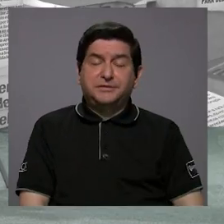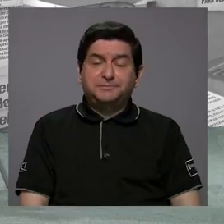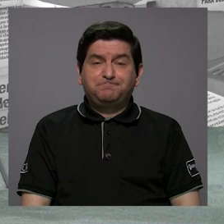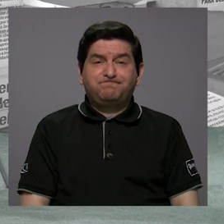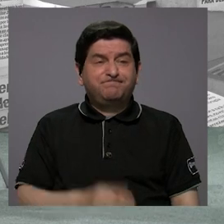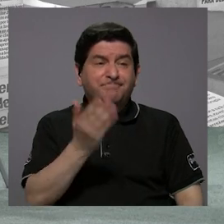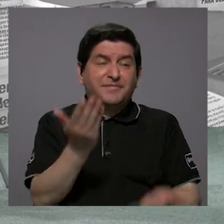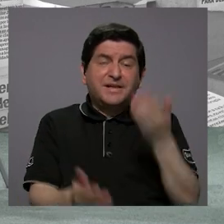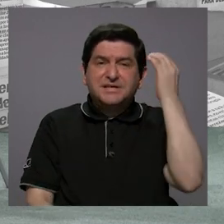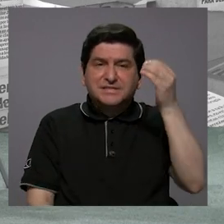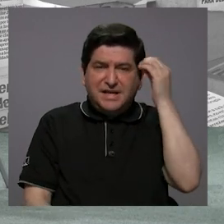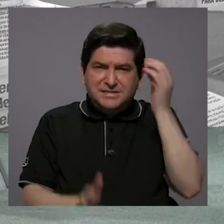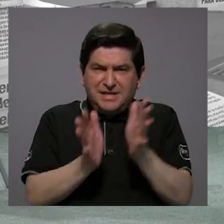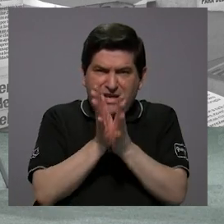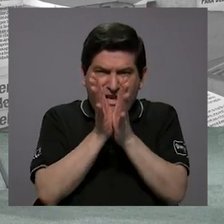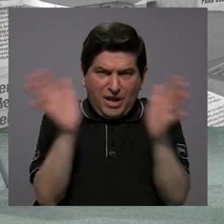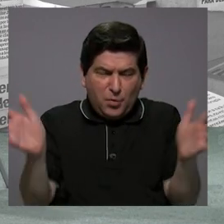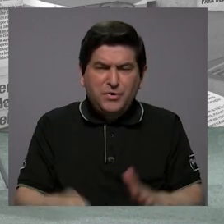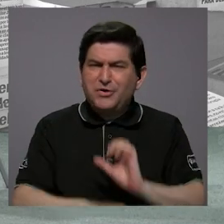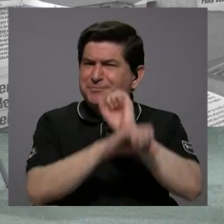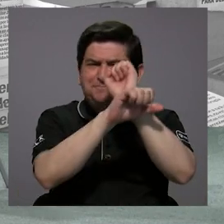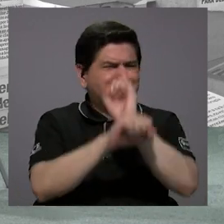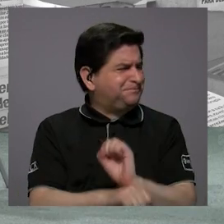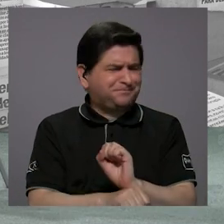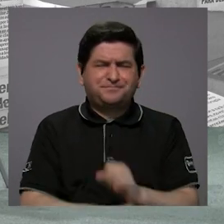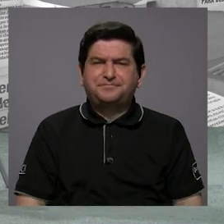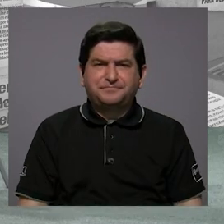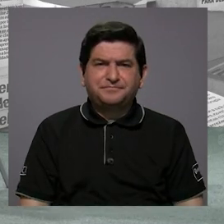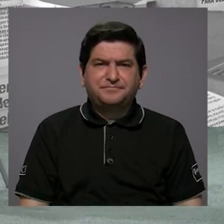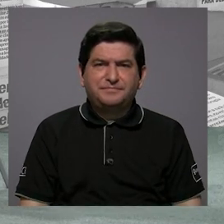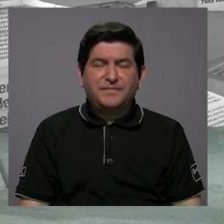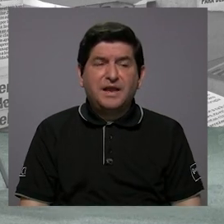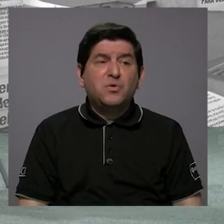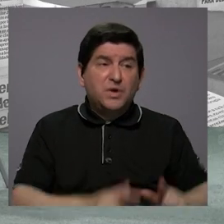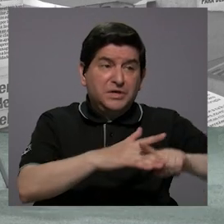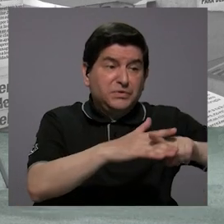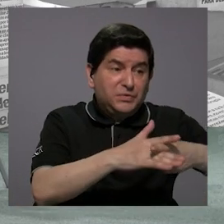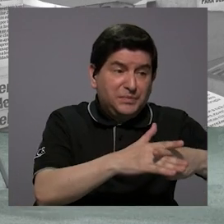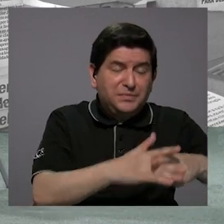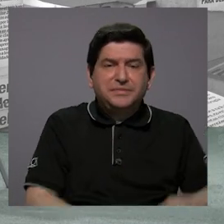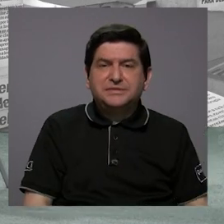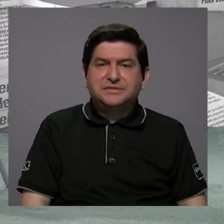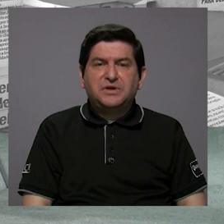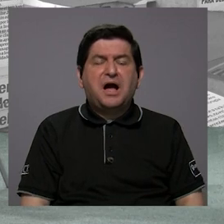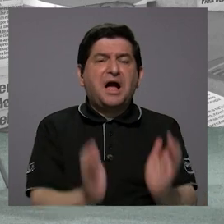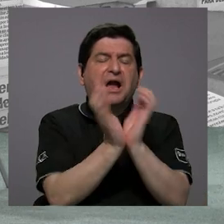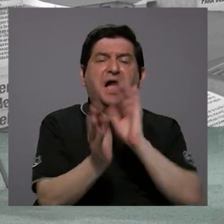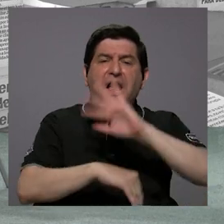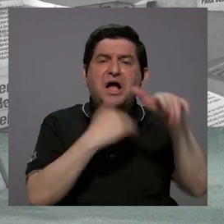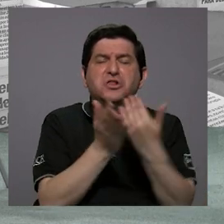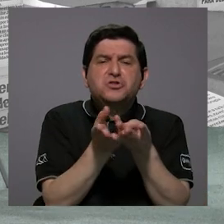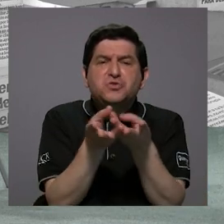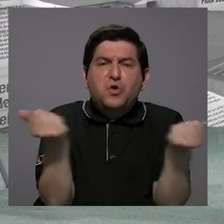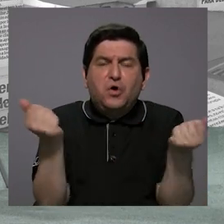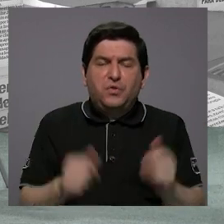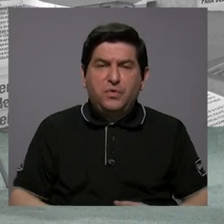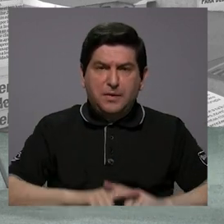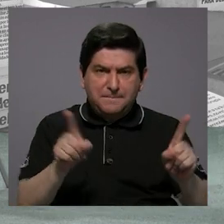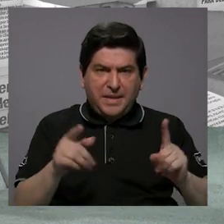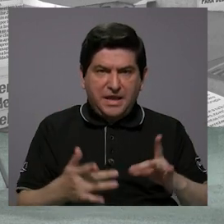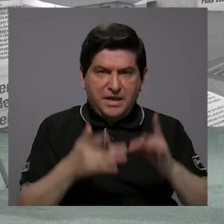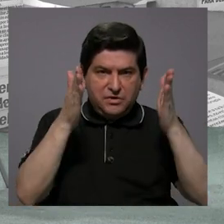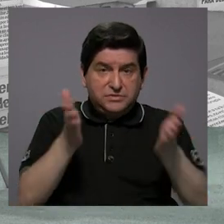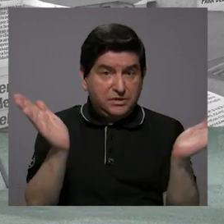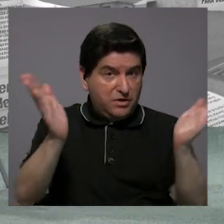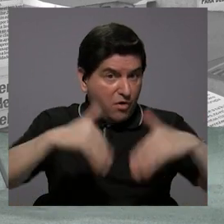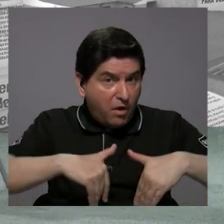tal vez la opinión pública no está acostumbrada a eso, está acostumbrada desde que nació a que toda la caja lo resuelve. Pero en algún momento, si los